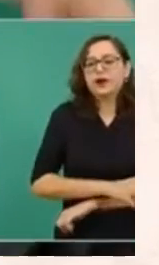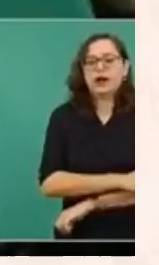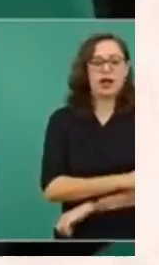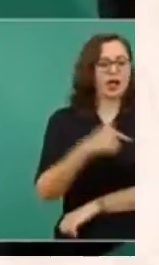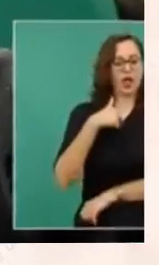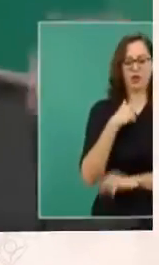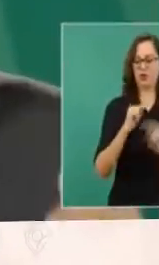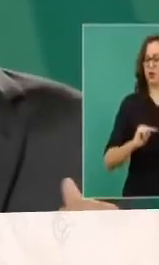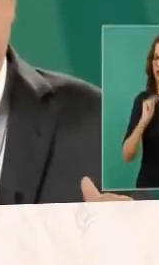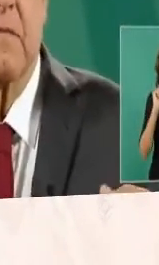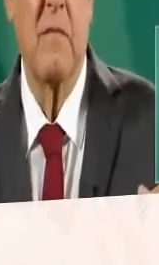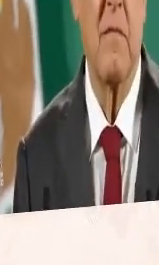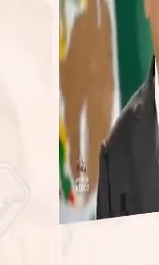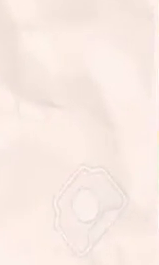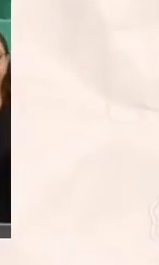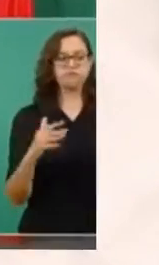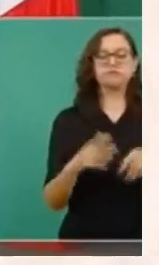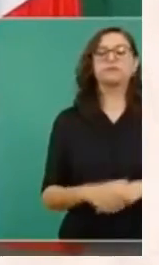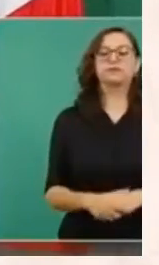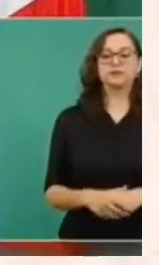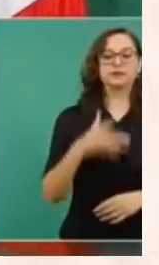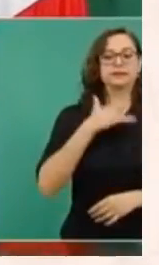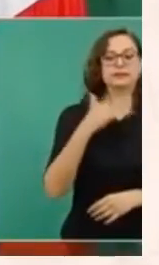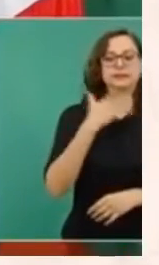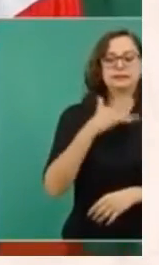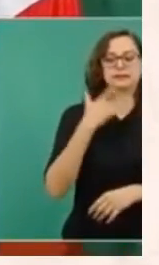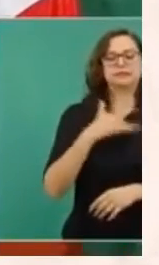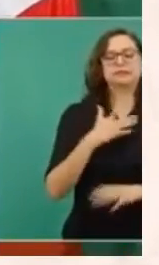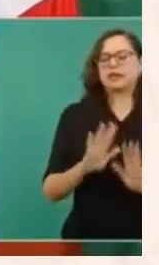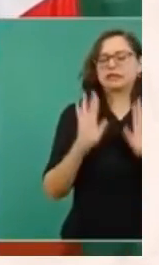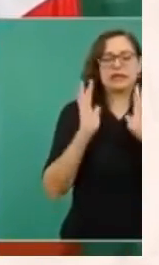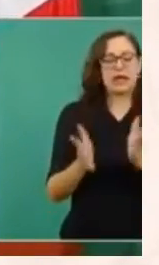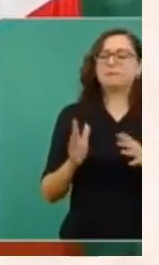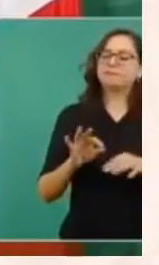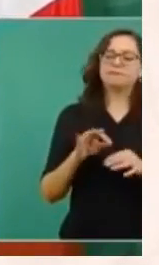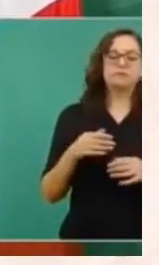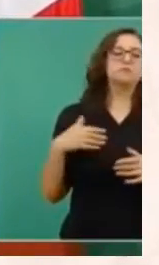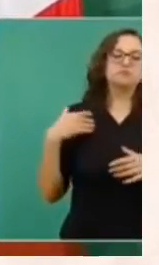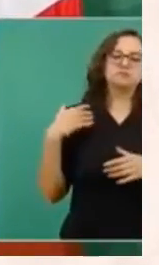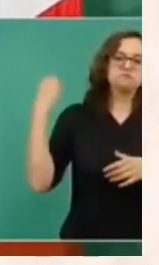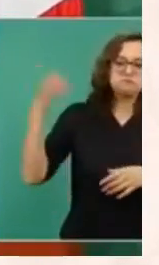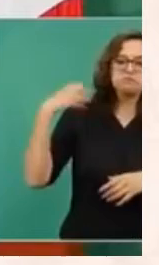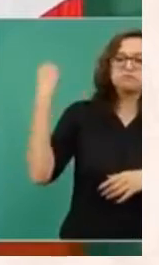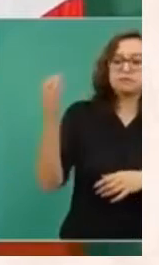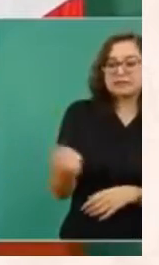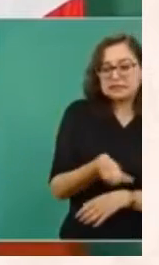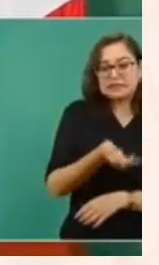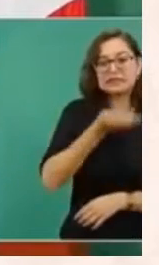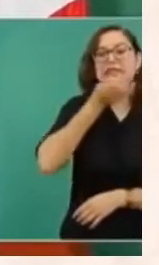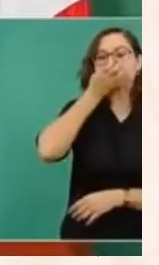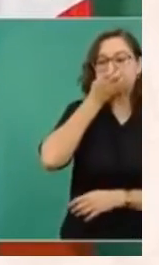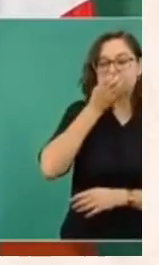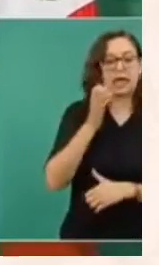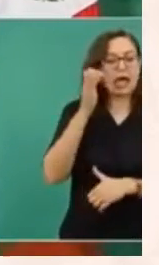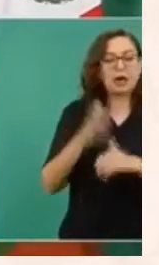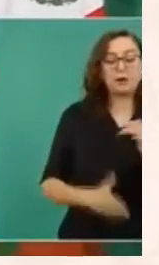pero está en todos los niveles. Y ya íbamos terminando. Cuando de repente pasa una